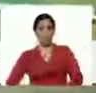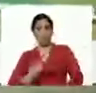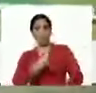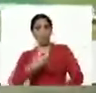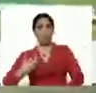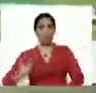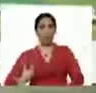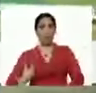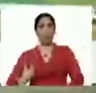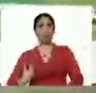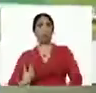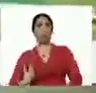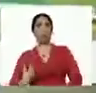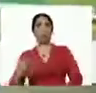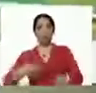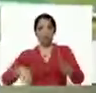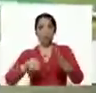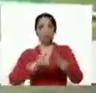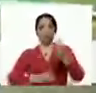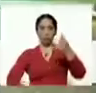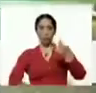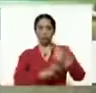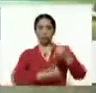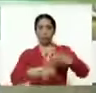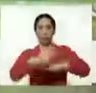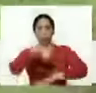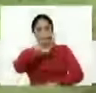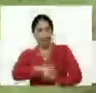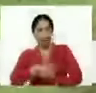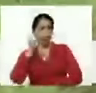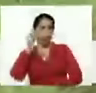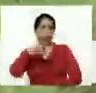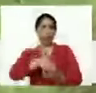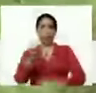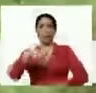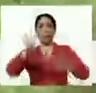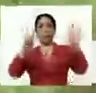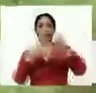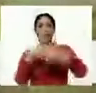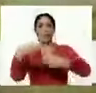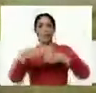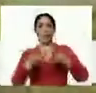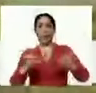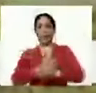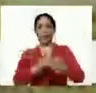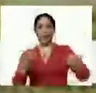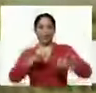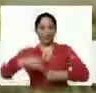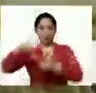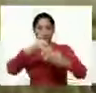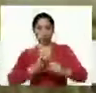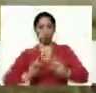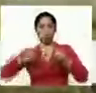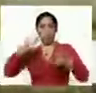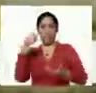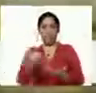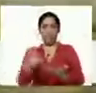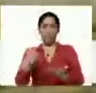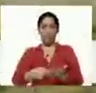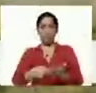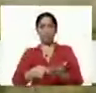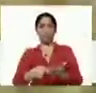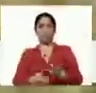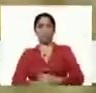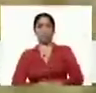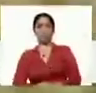suscribir lo que dice nuestra hermana Margot Godoy, gobernadora del estado. Más de 9.000 hectáreas puestas en escena, financiamiento a